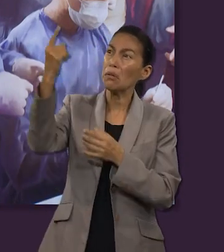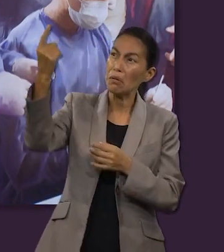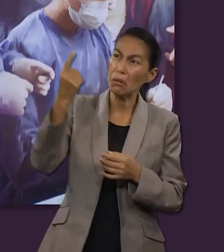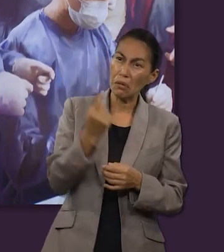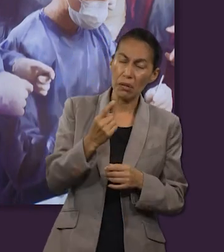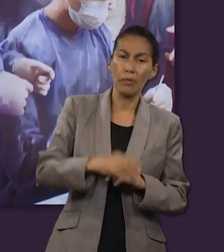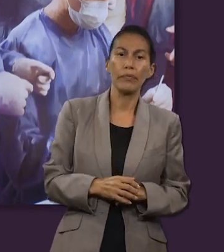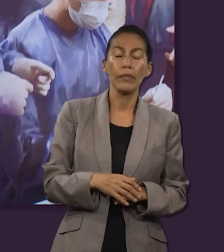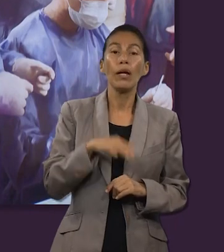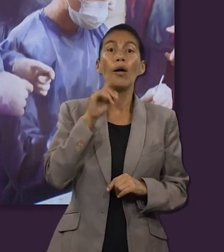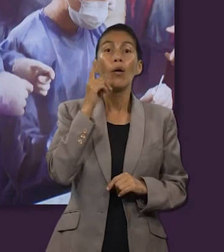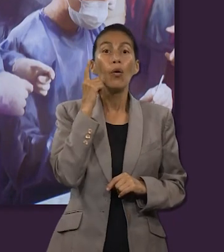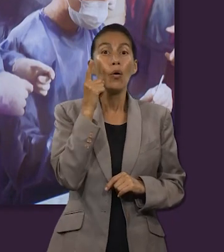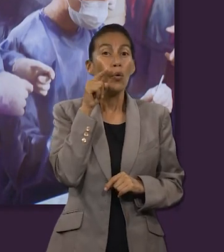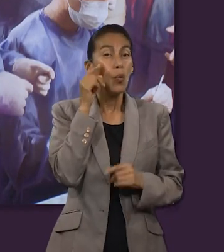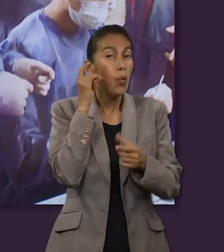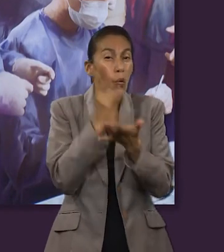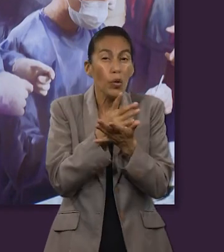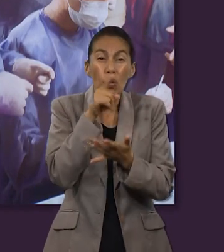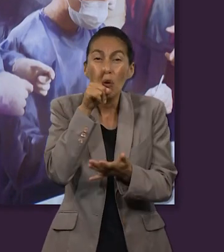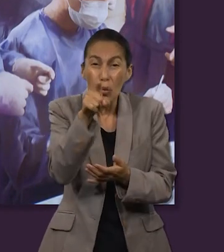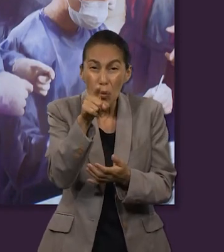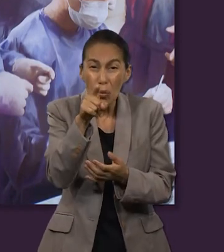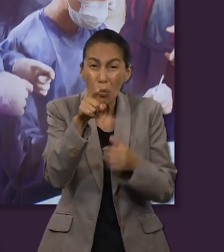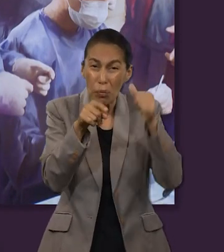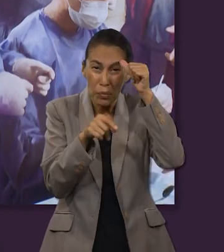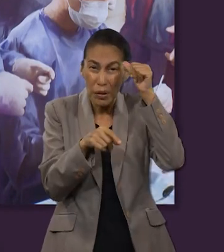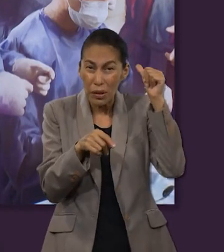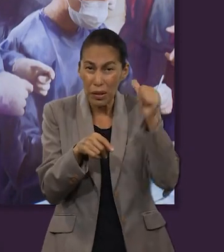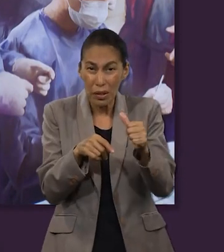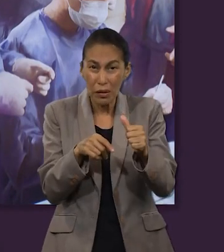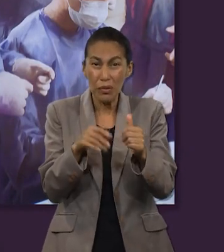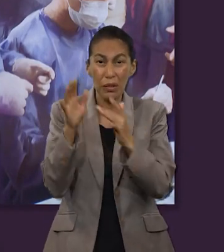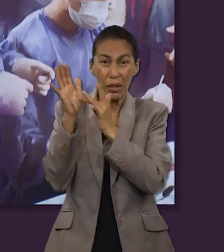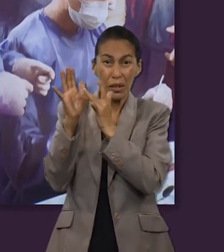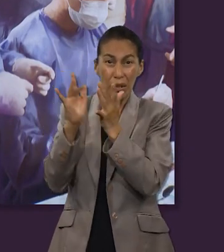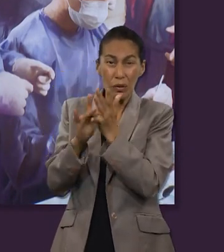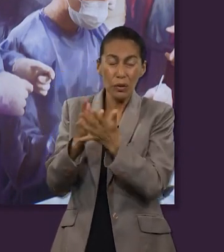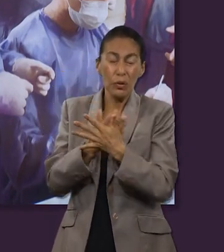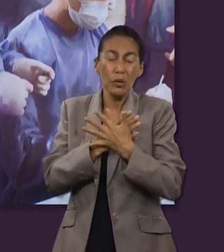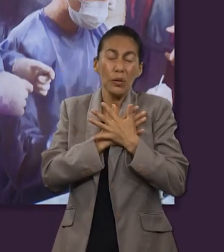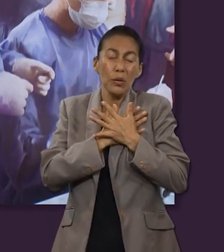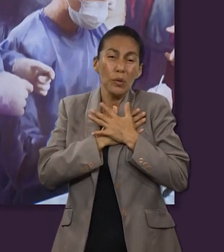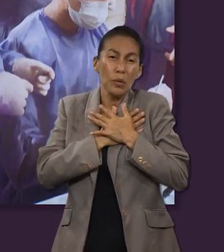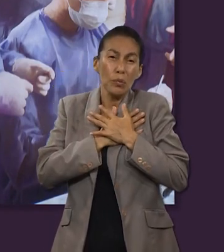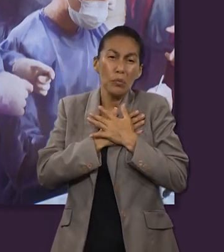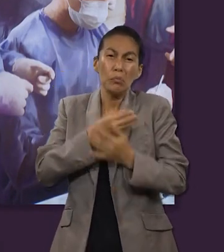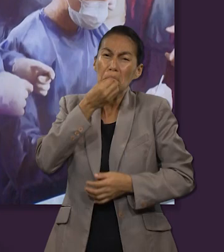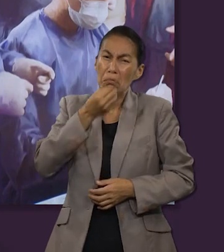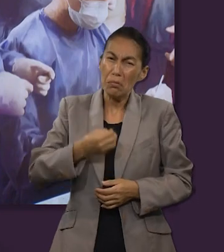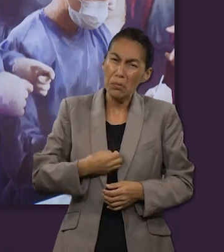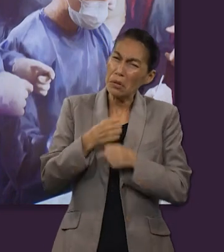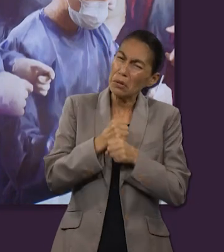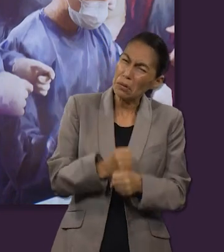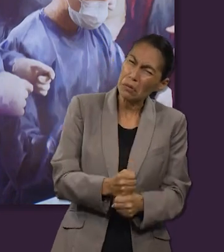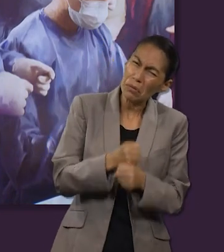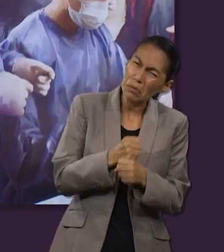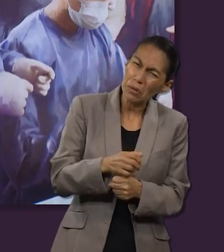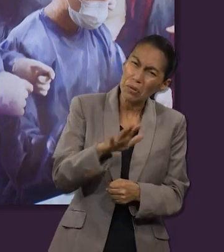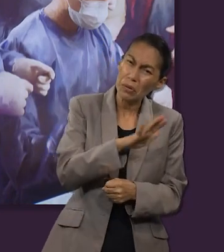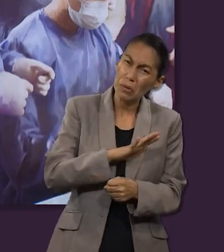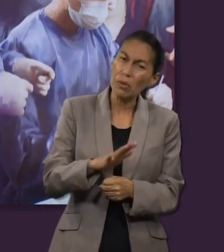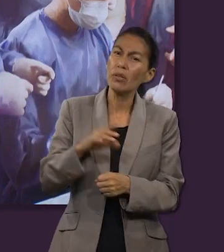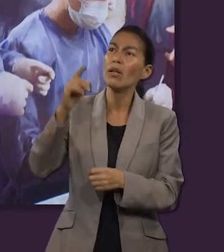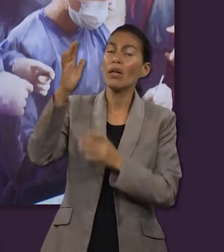Si tan solo hubiera sido por ti que nos estás viendo, Jesús hubiera venido a dar su vida, a pasar todo ese